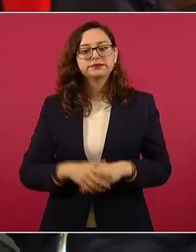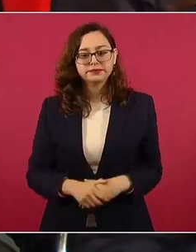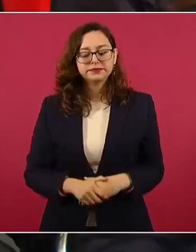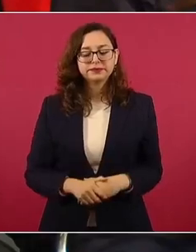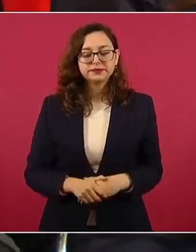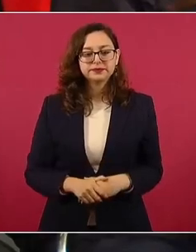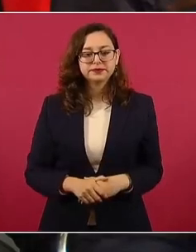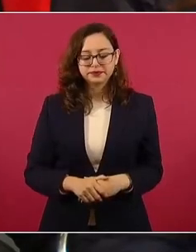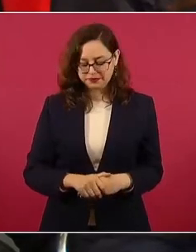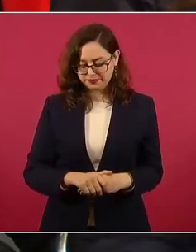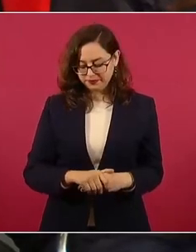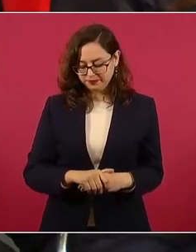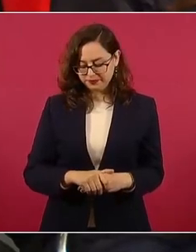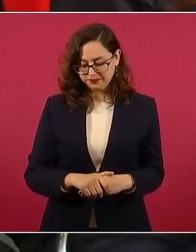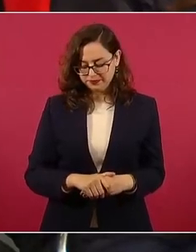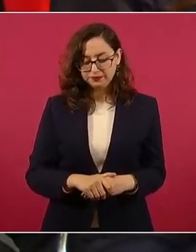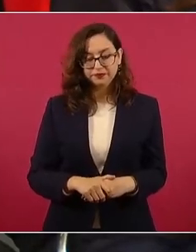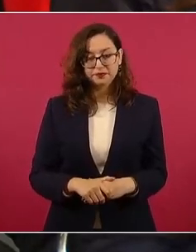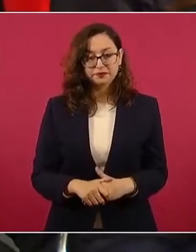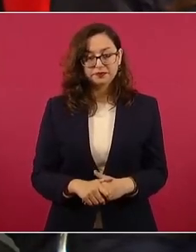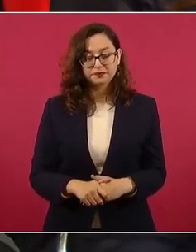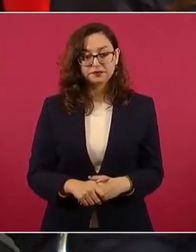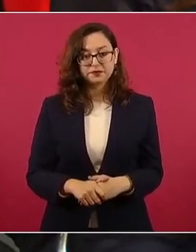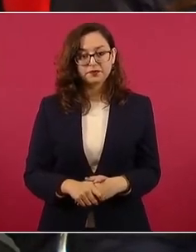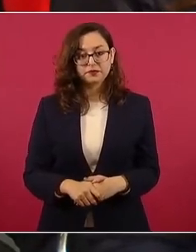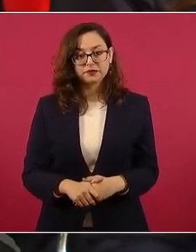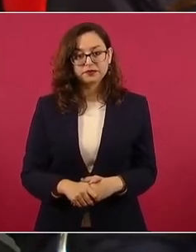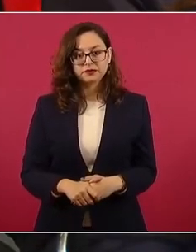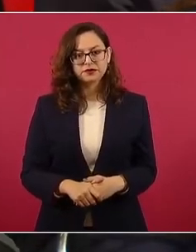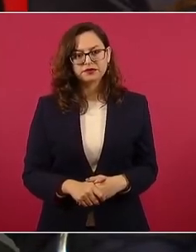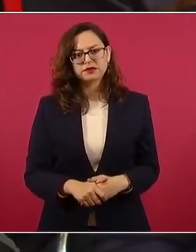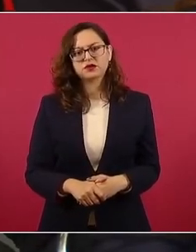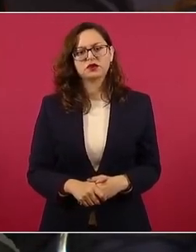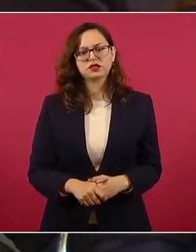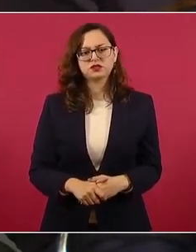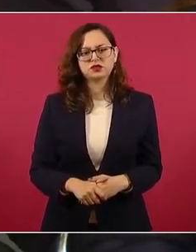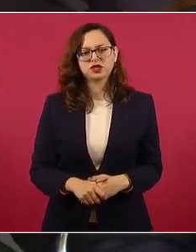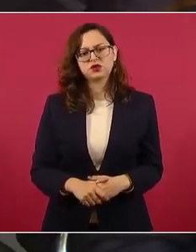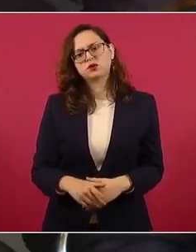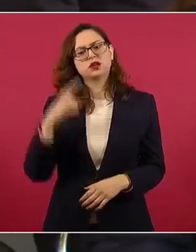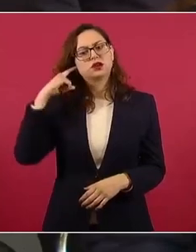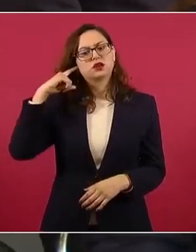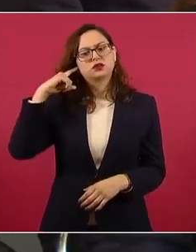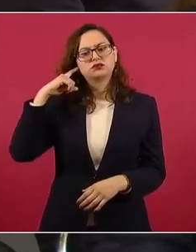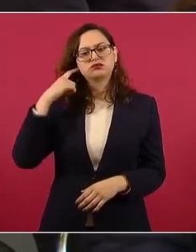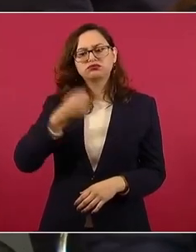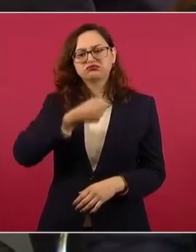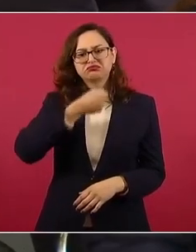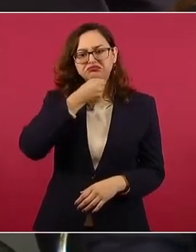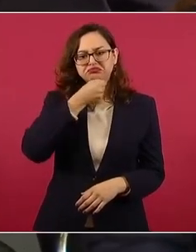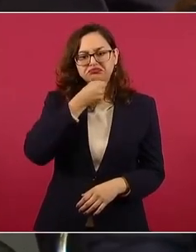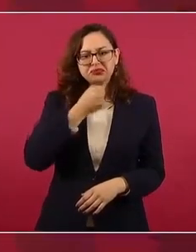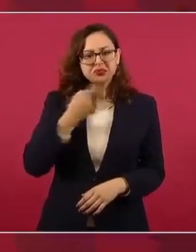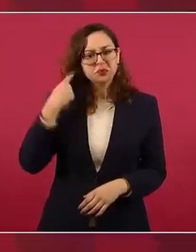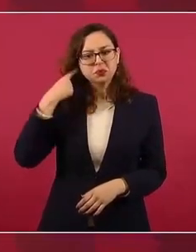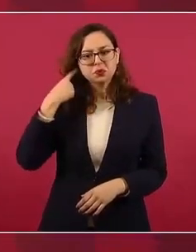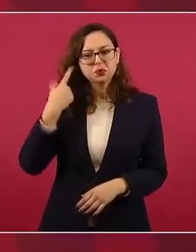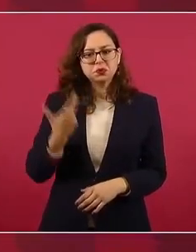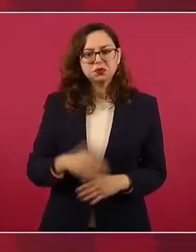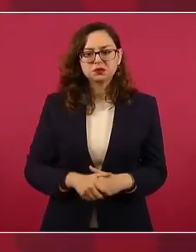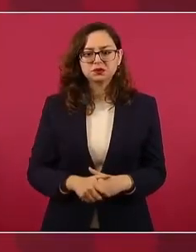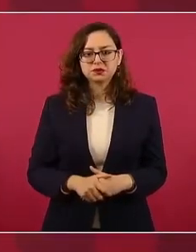¿No habría riesgo de que los jueces los acusaran de desacato para continuar con las obras a pesar de una distinción? No, porque tenemos